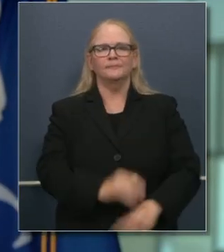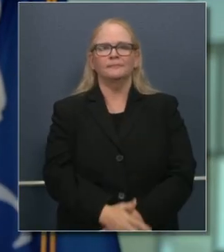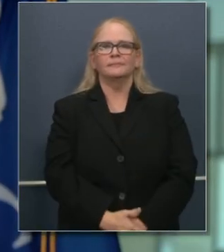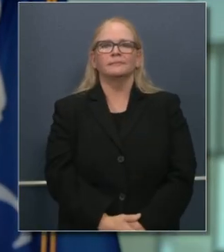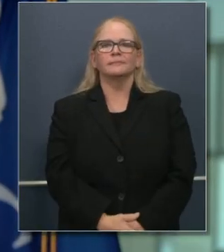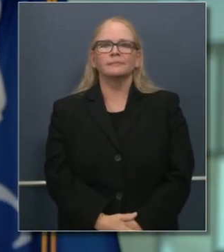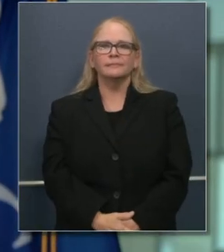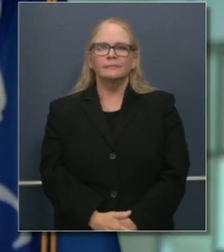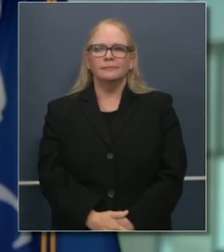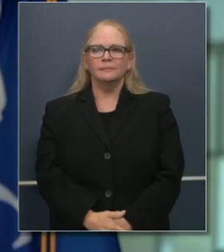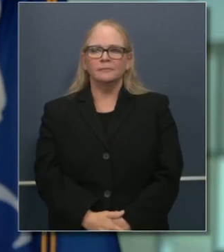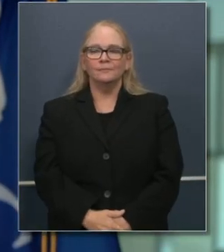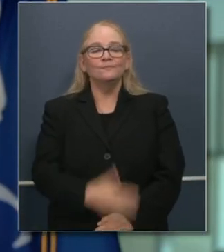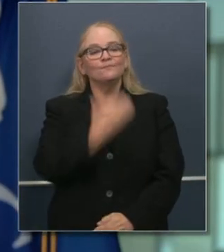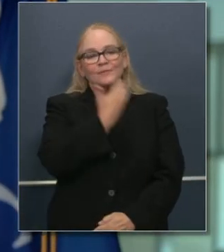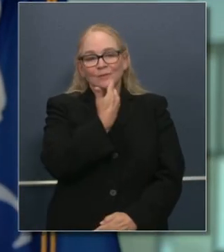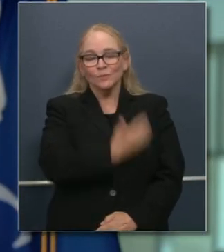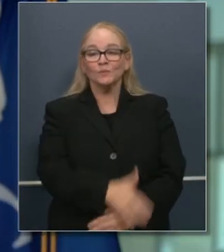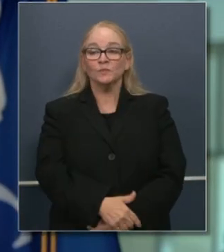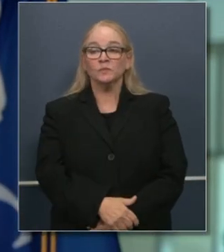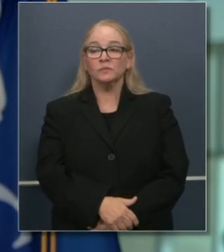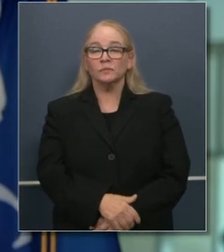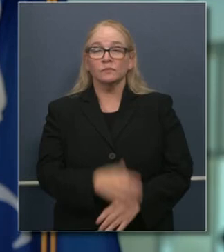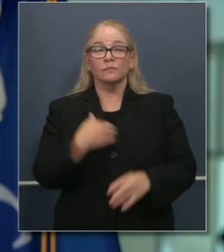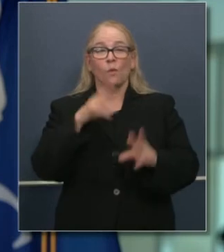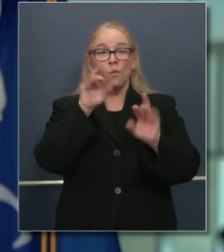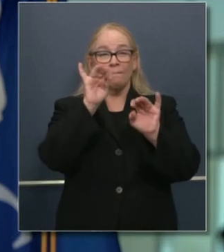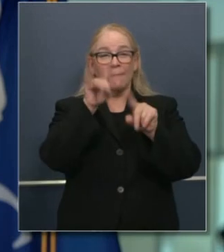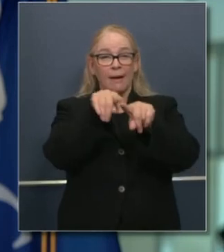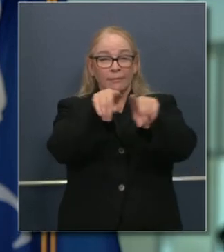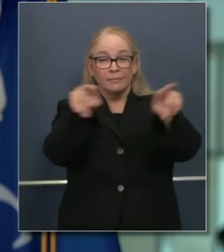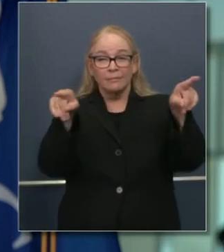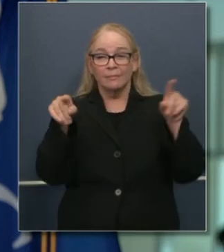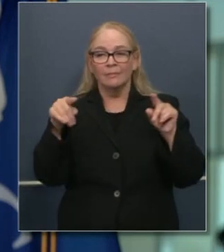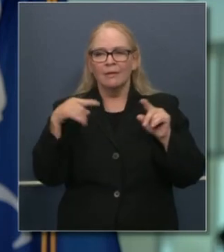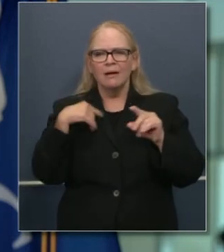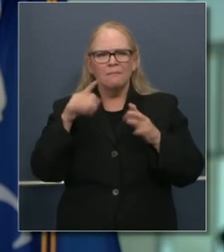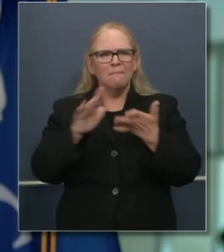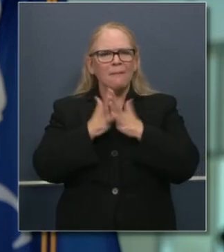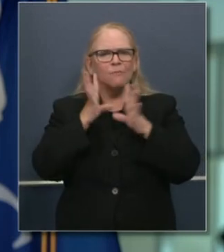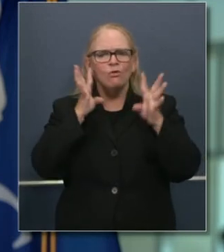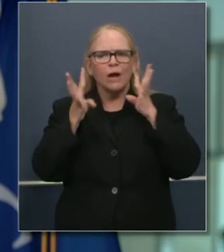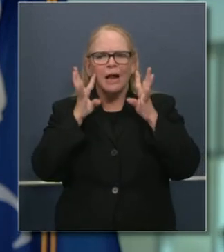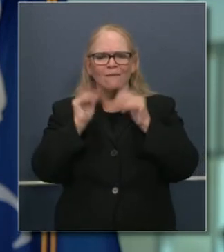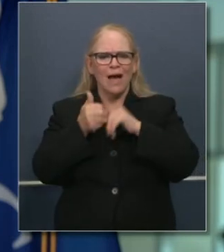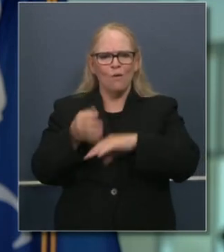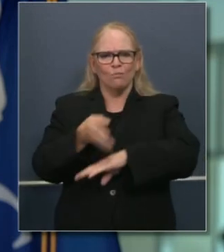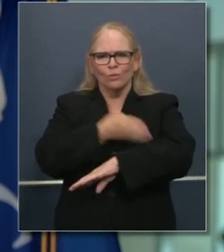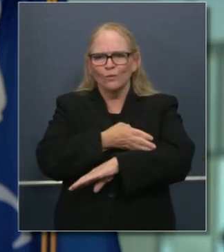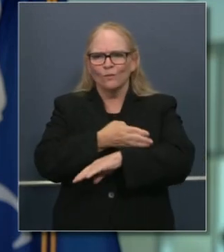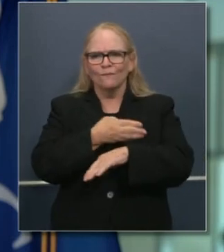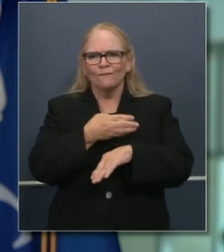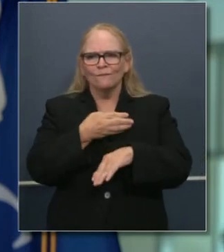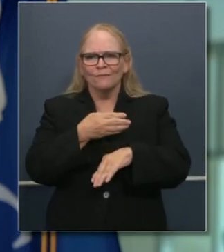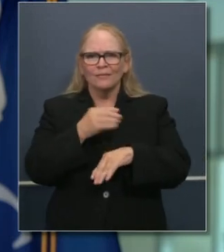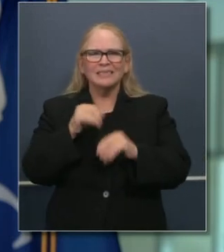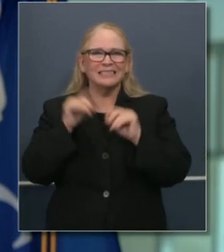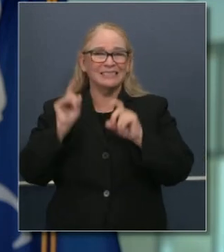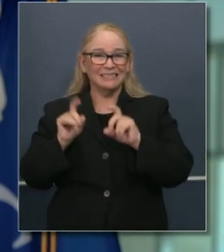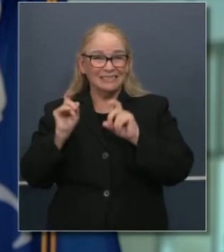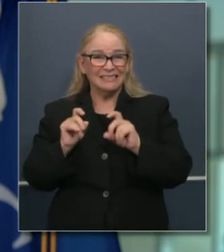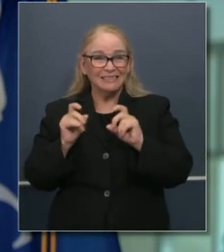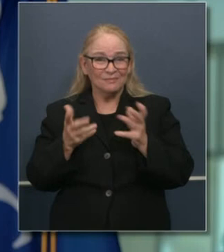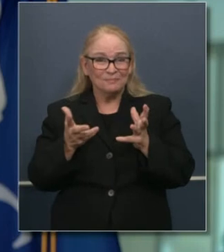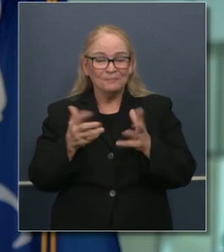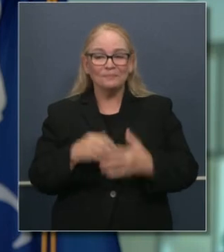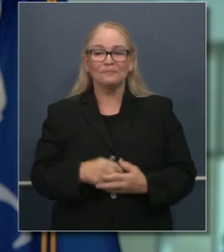También les queremos recordar del trabajo continuo de innovación, aquí se ha expedido un premio